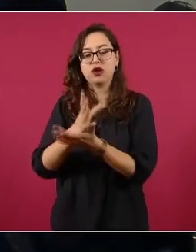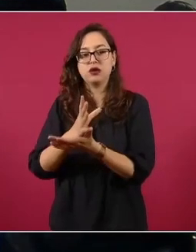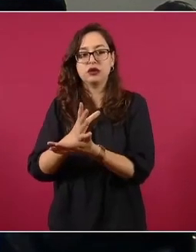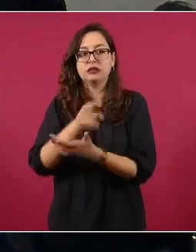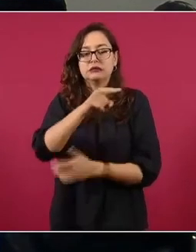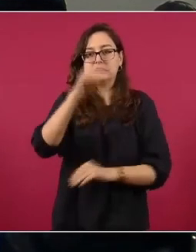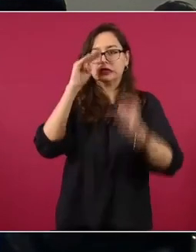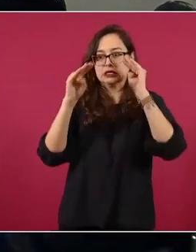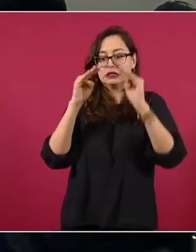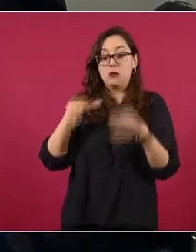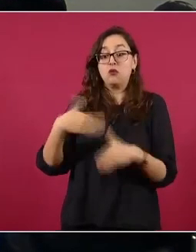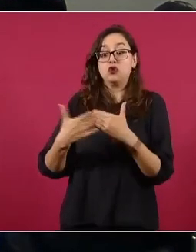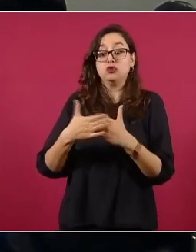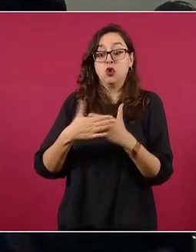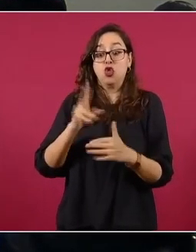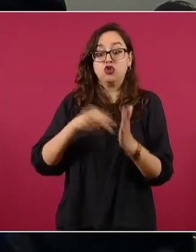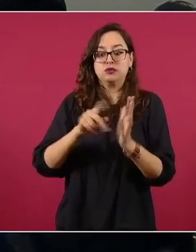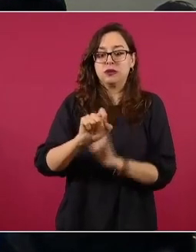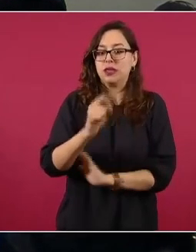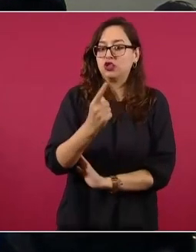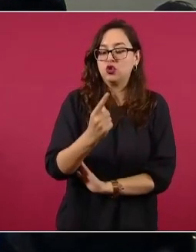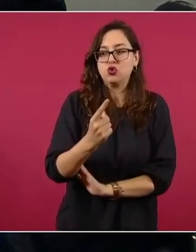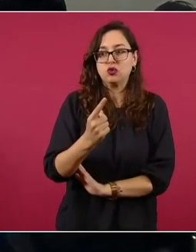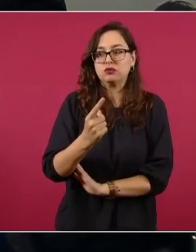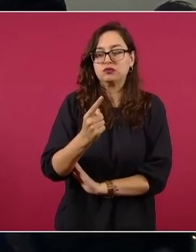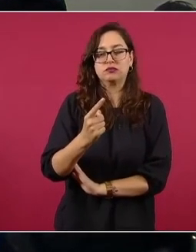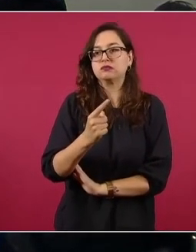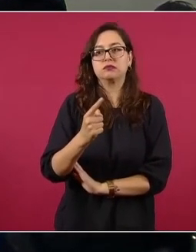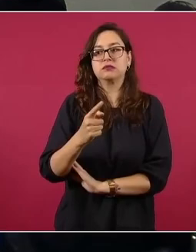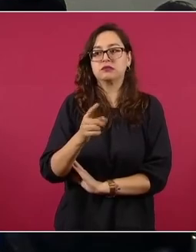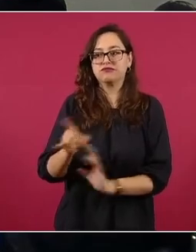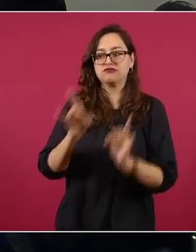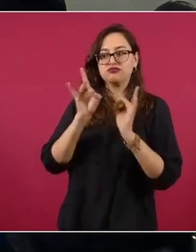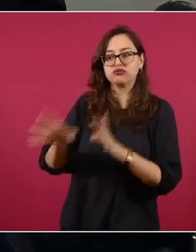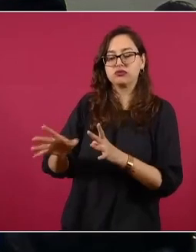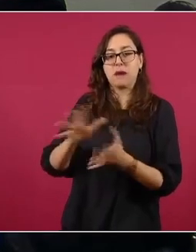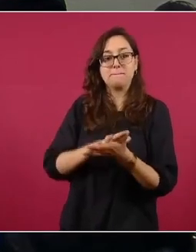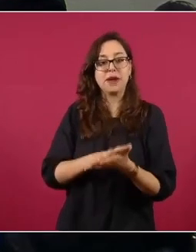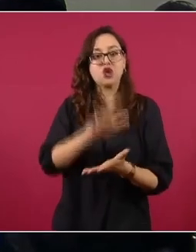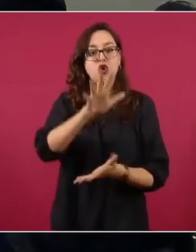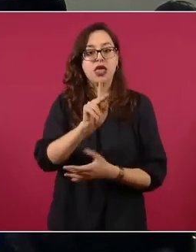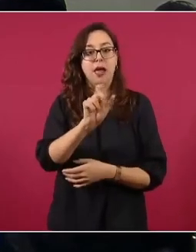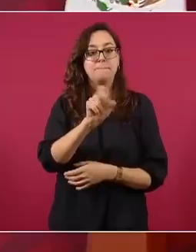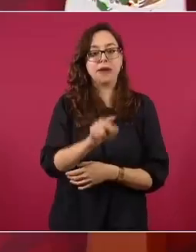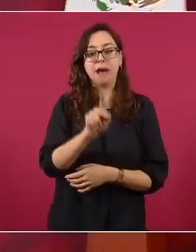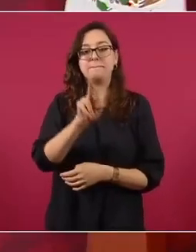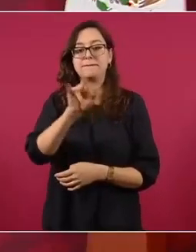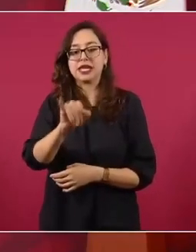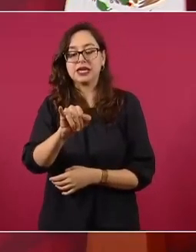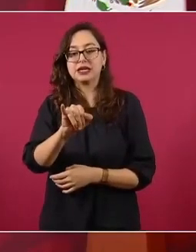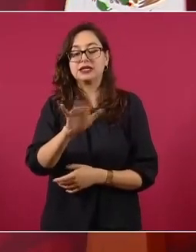Entonces, si nos ganaban la mayoría, nos quitaban el presupuesto.